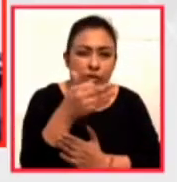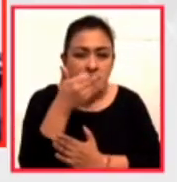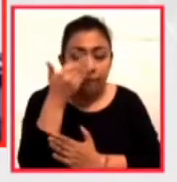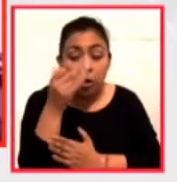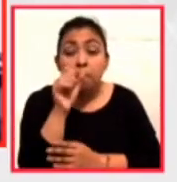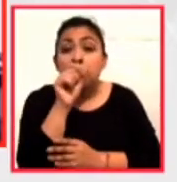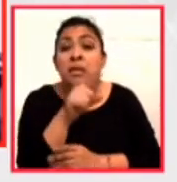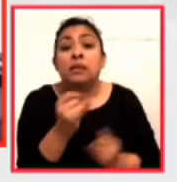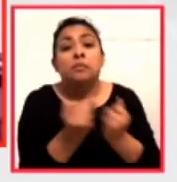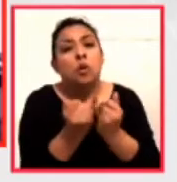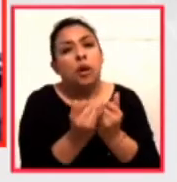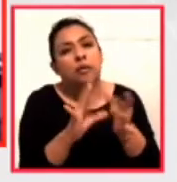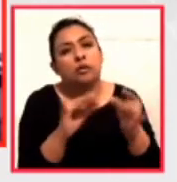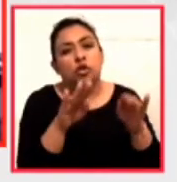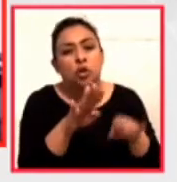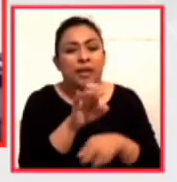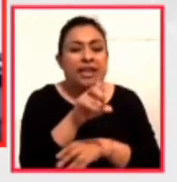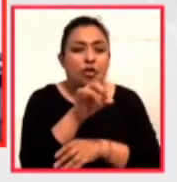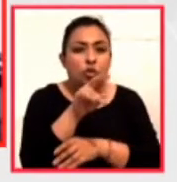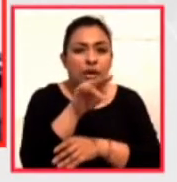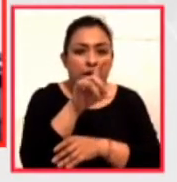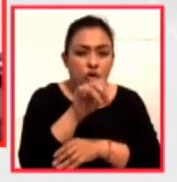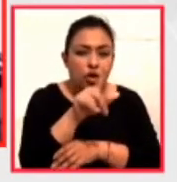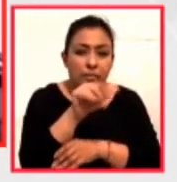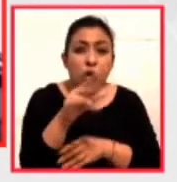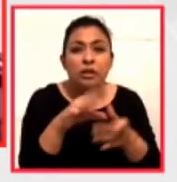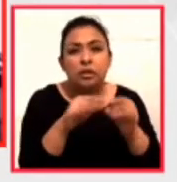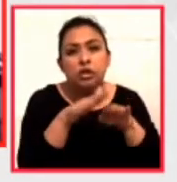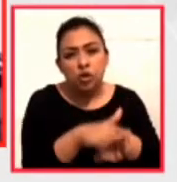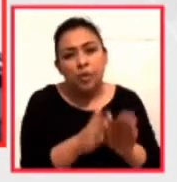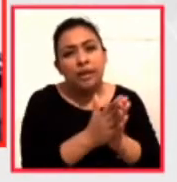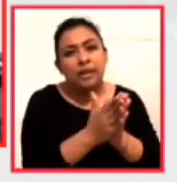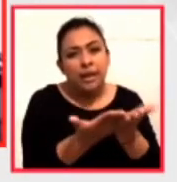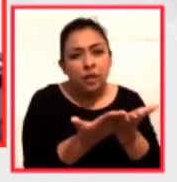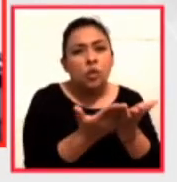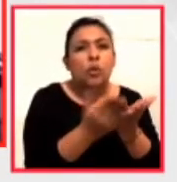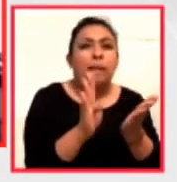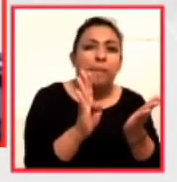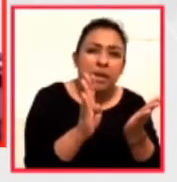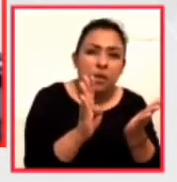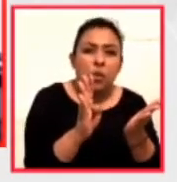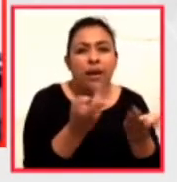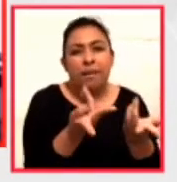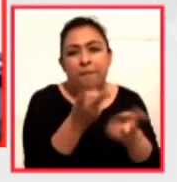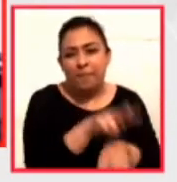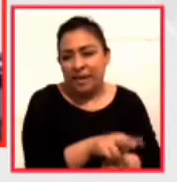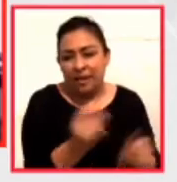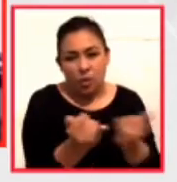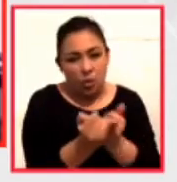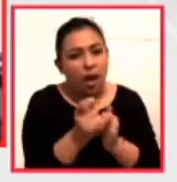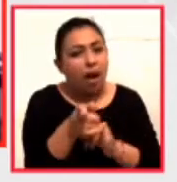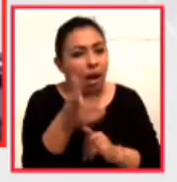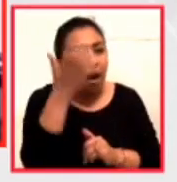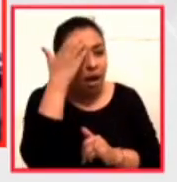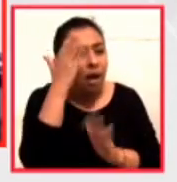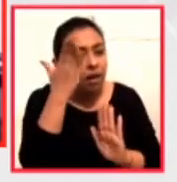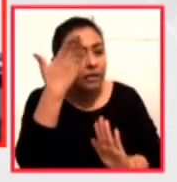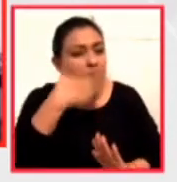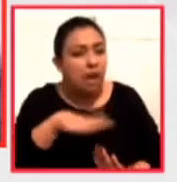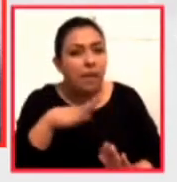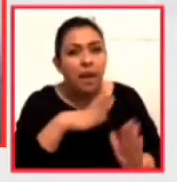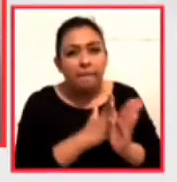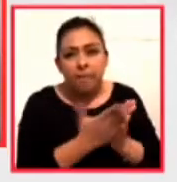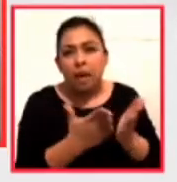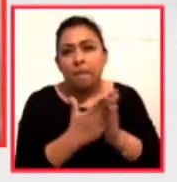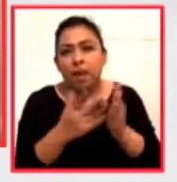también de Eduardo Limón, es el que va hablar sobre la literatura en la marihuana y la marihuana en la literatura. Es un tema que ya lo conoce muy bien, tiene publicaciones al